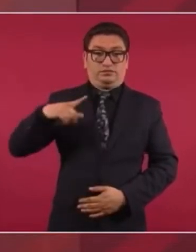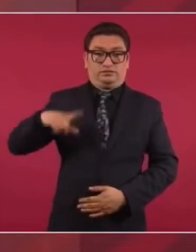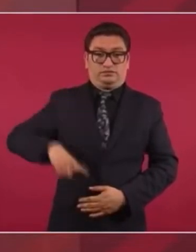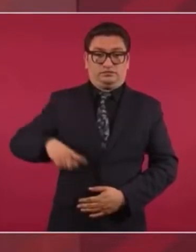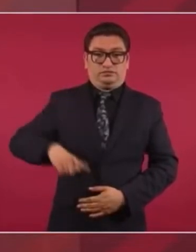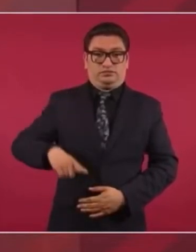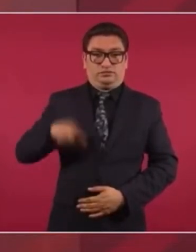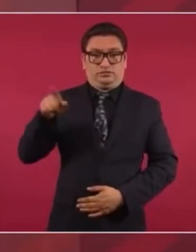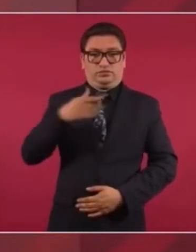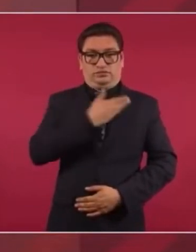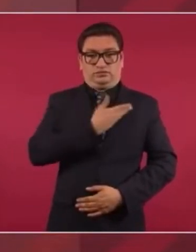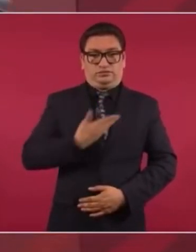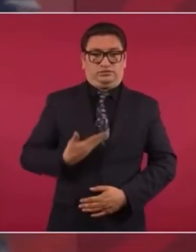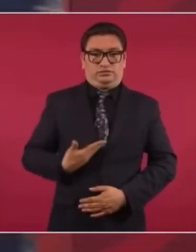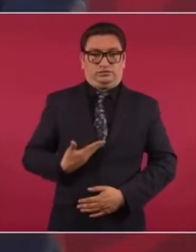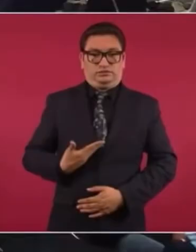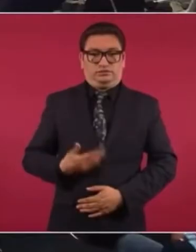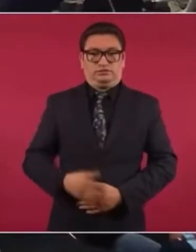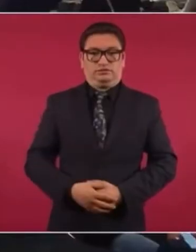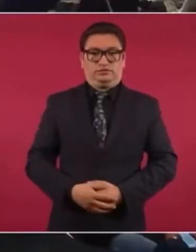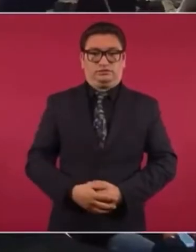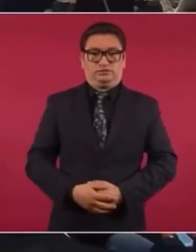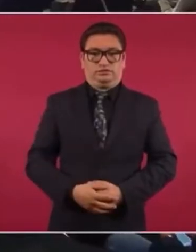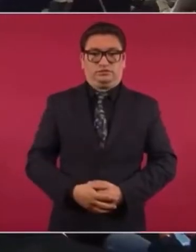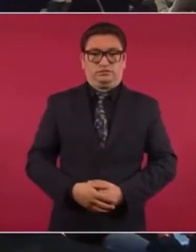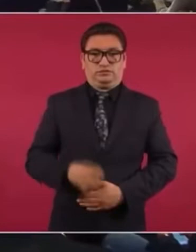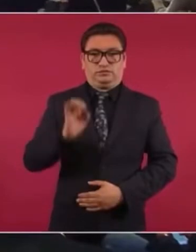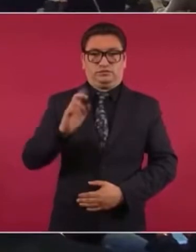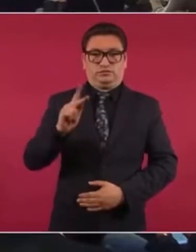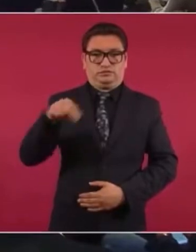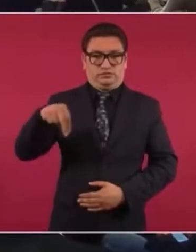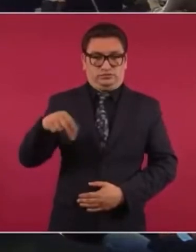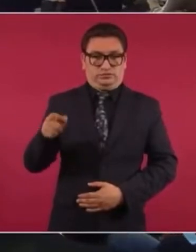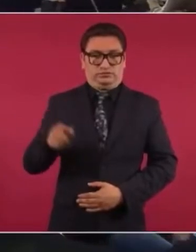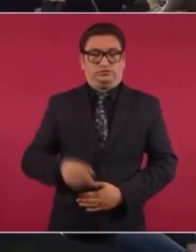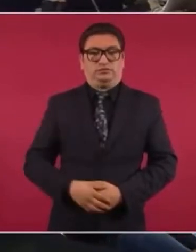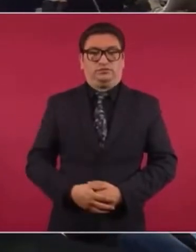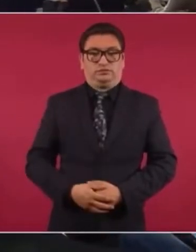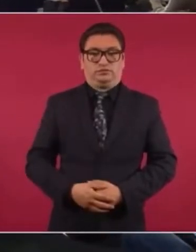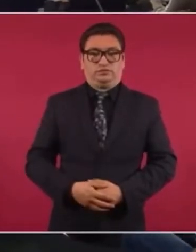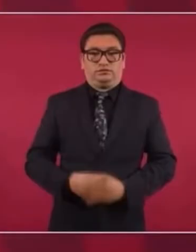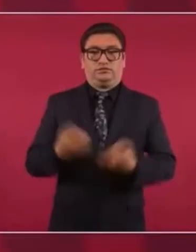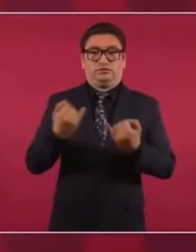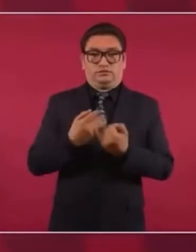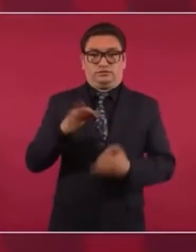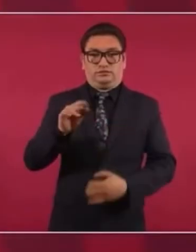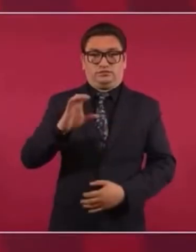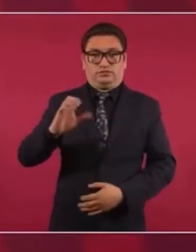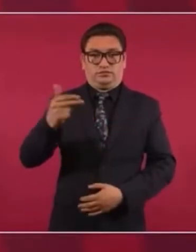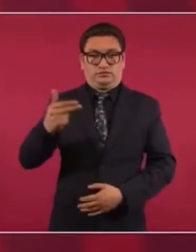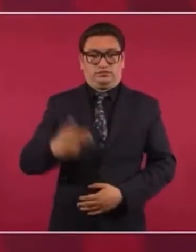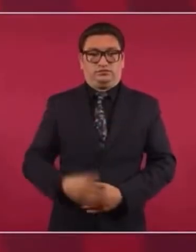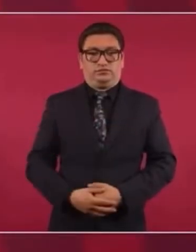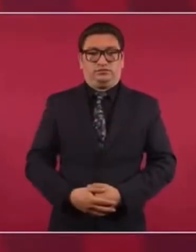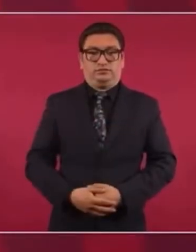Peña y en el de Felipe Calderón